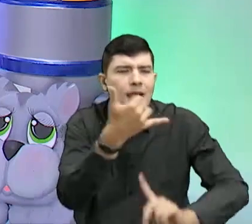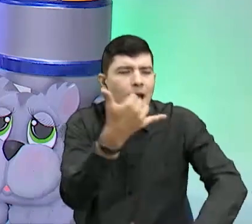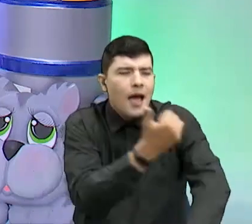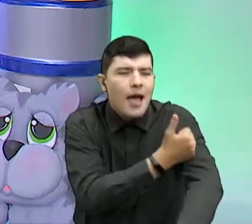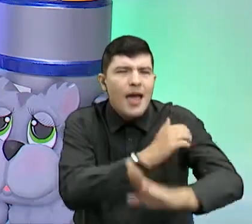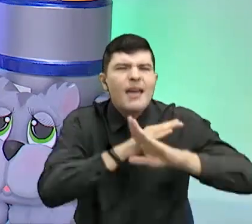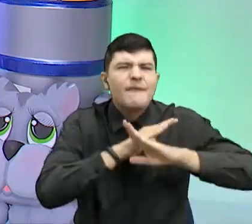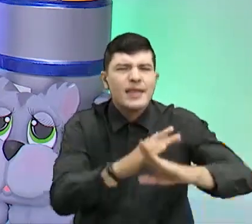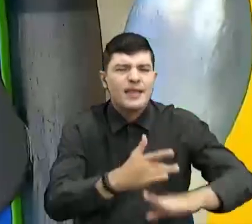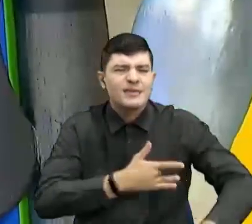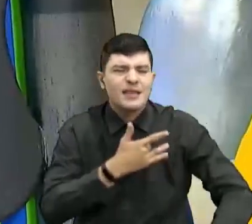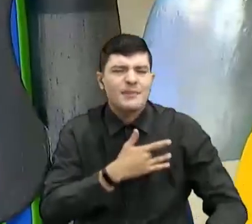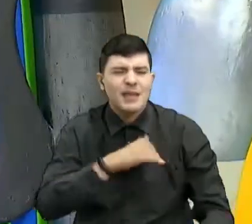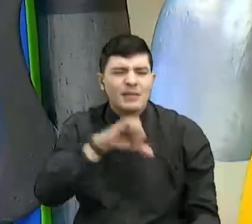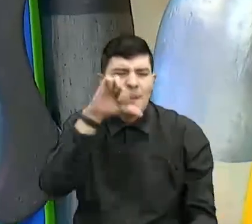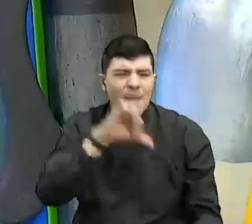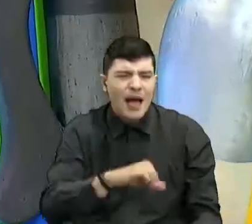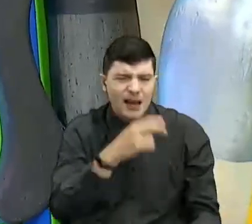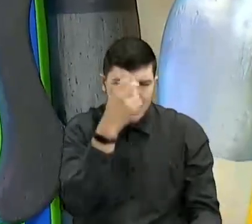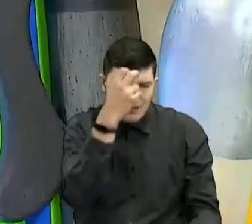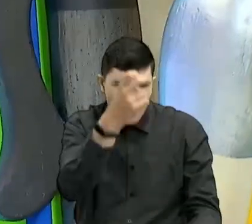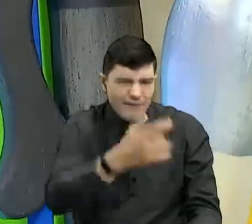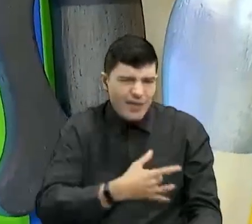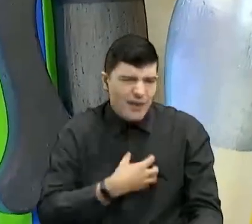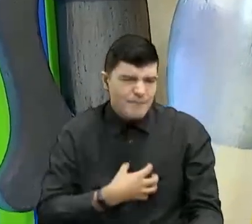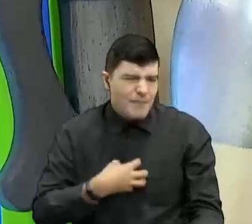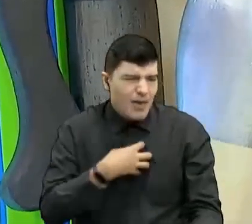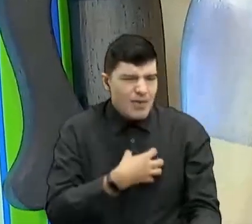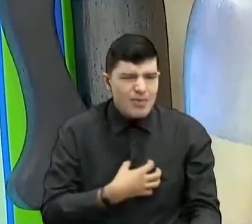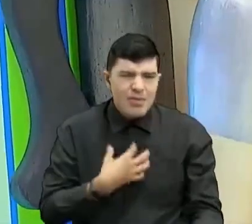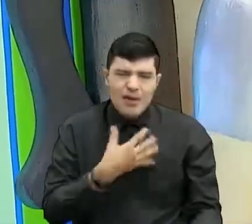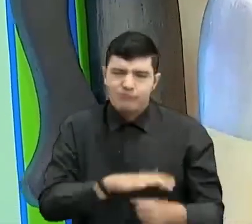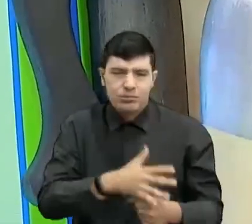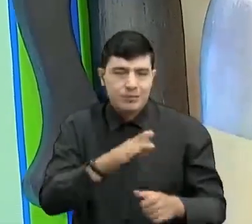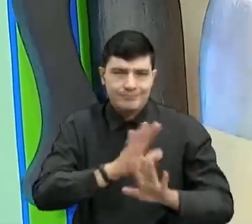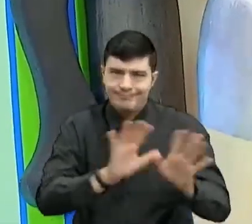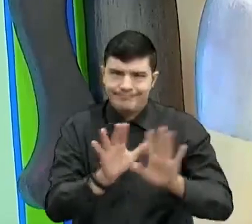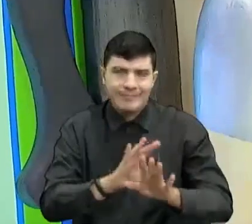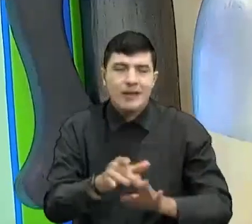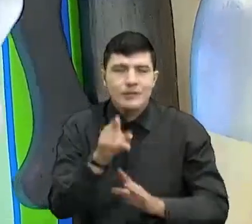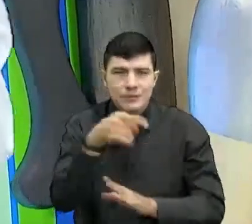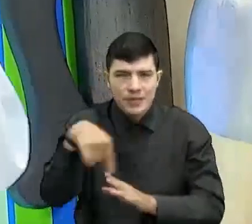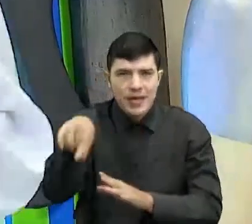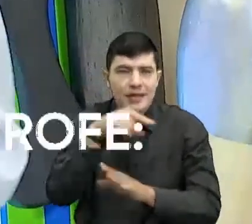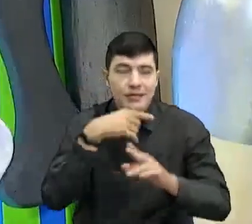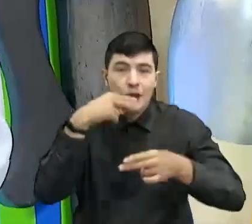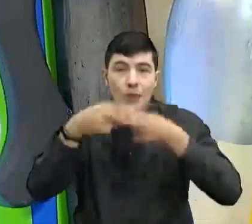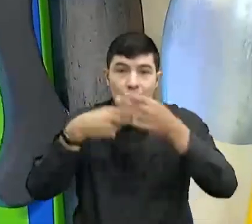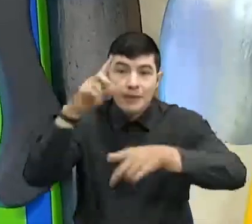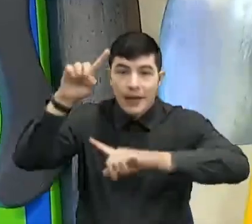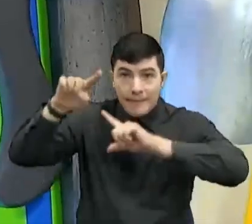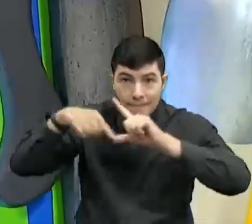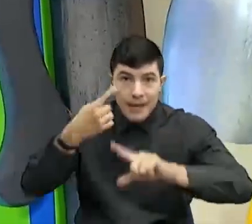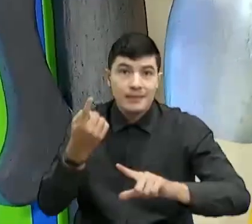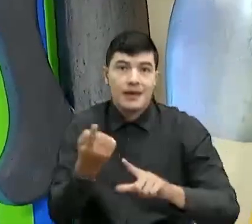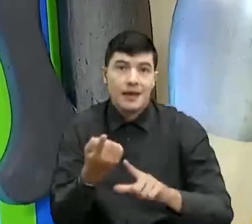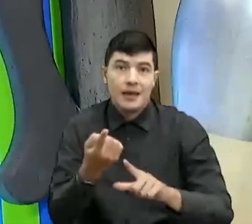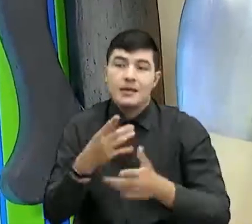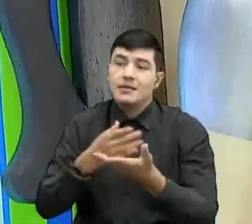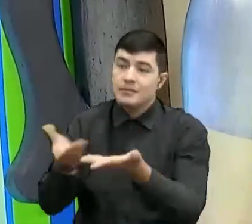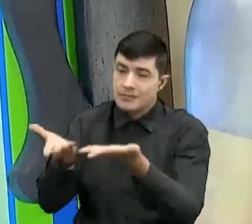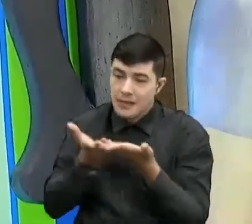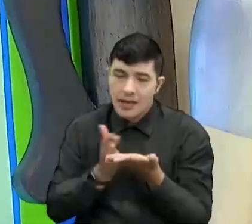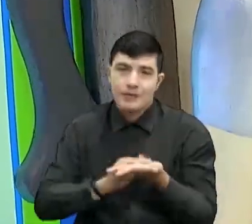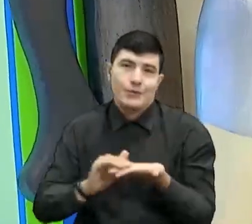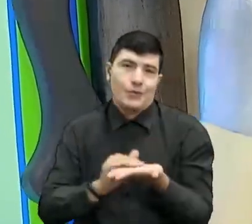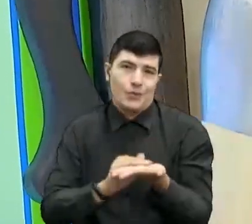Doctor P. Así es. Ya que les dejamos tareita a los niños, ellos ya saben qué hacer. Me van a mandar la solución para mi mal genio con el profesor